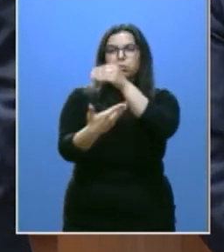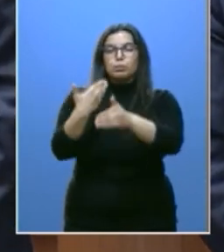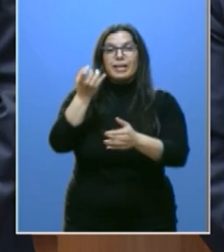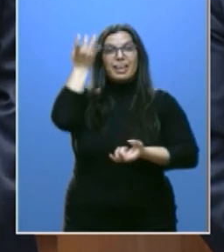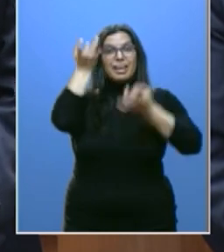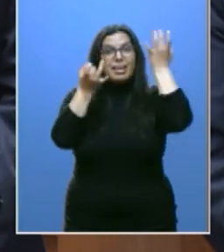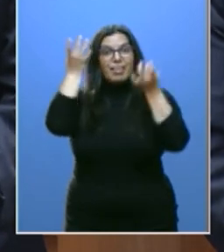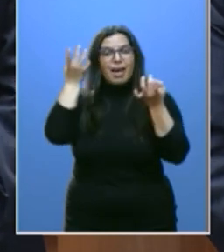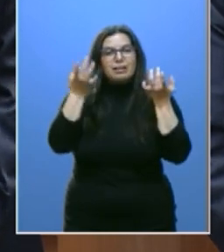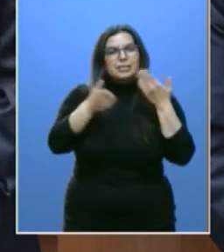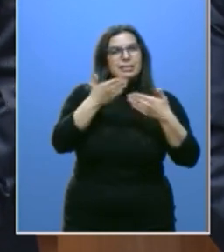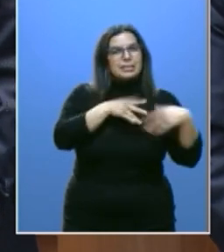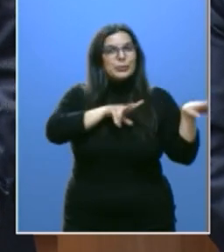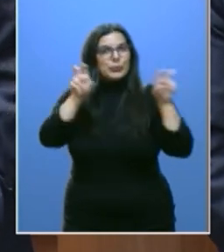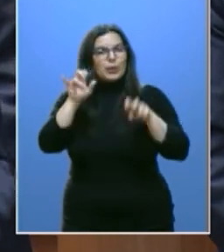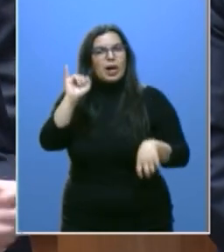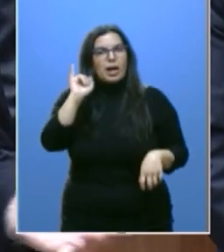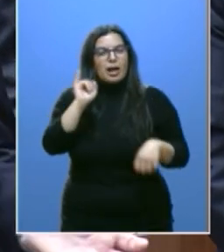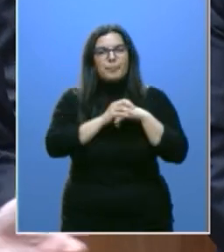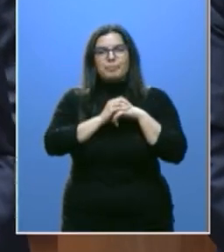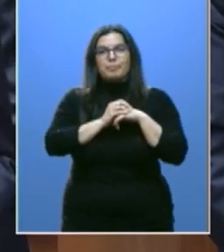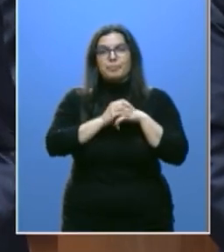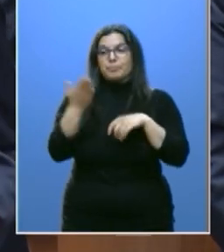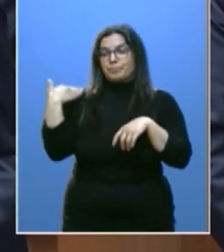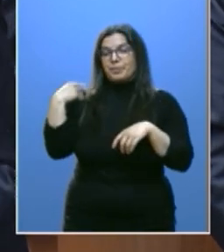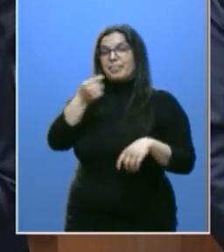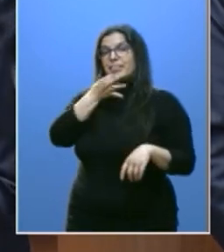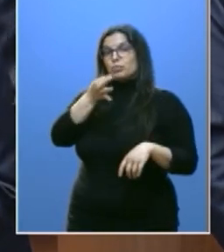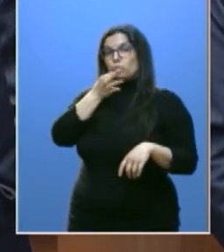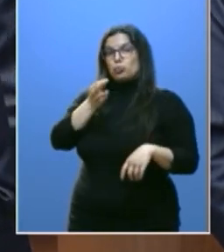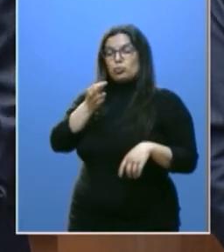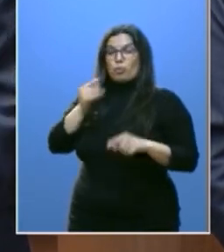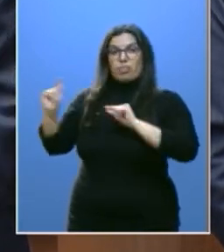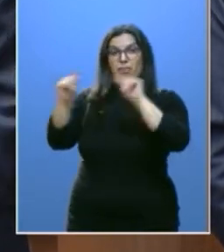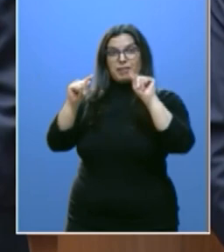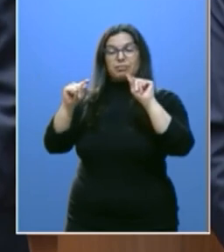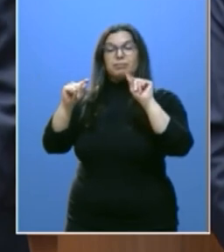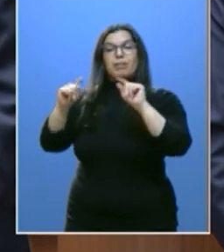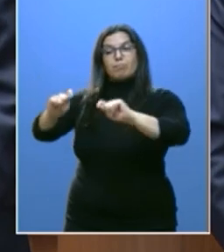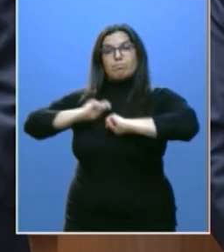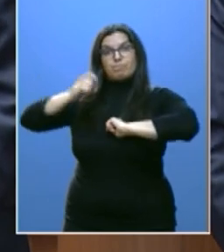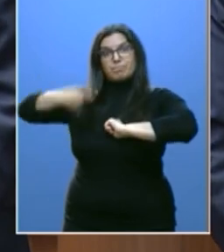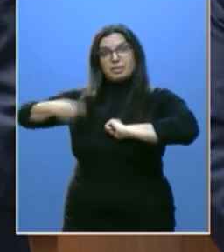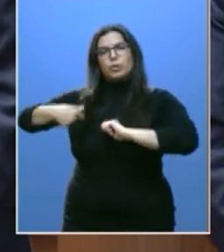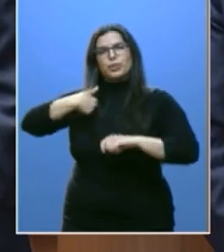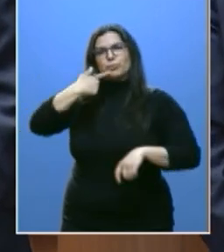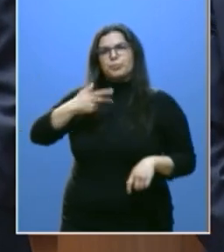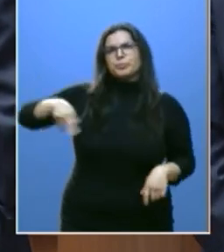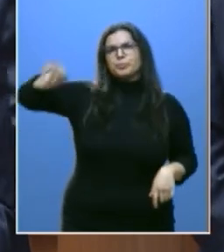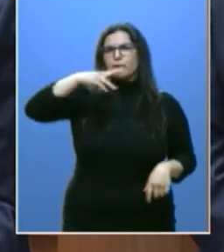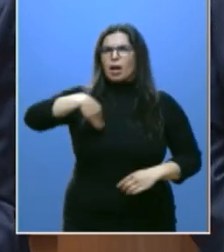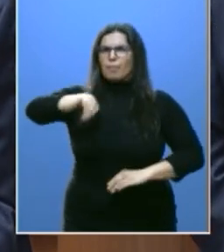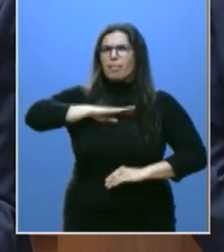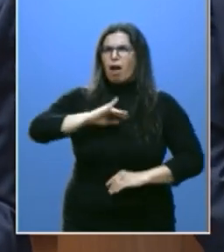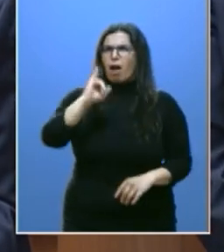ideas y con iniciativas. En mi investidura, en el discurso, insistí en la gran capacidad y en los